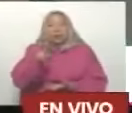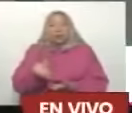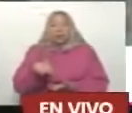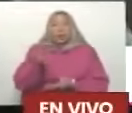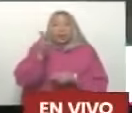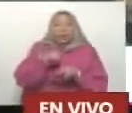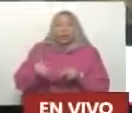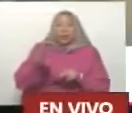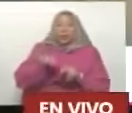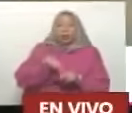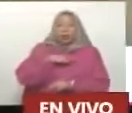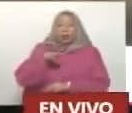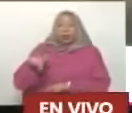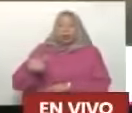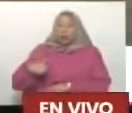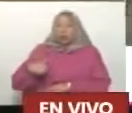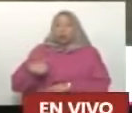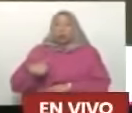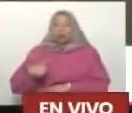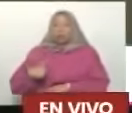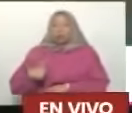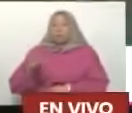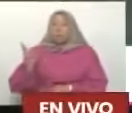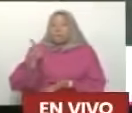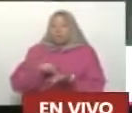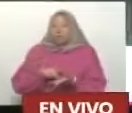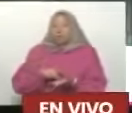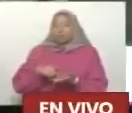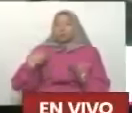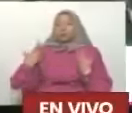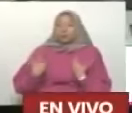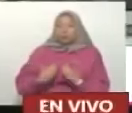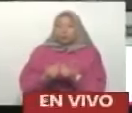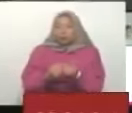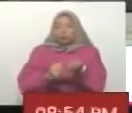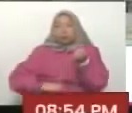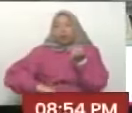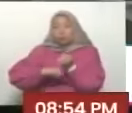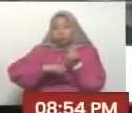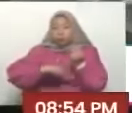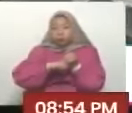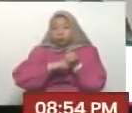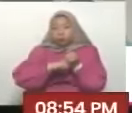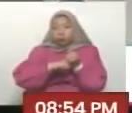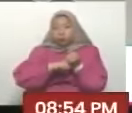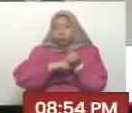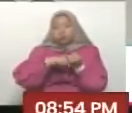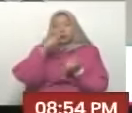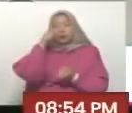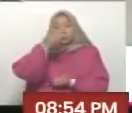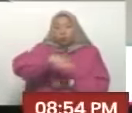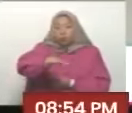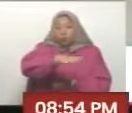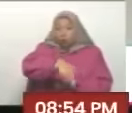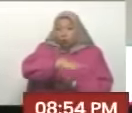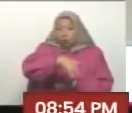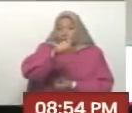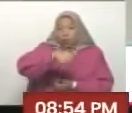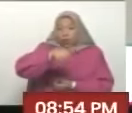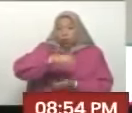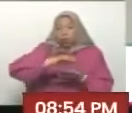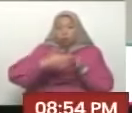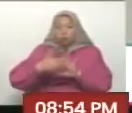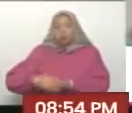niños. Estamos de verdad, presidente, también acompañados de la fuerza del pueblo, la Fuerza